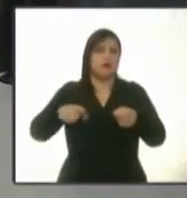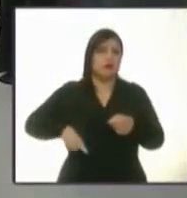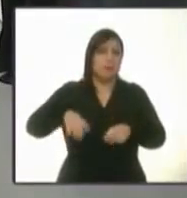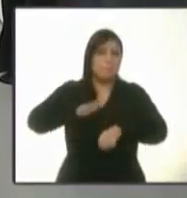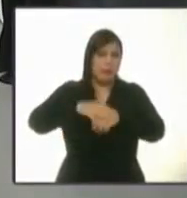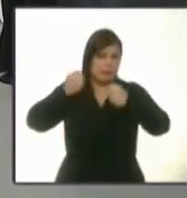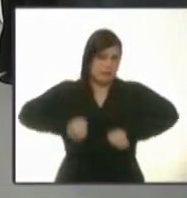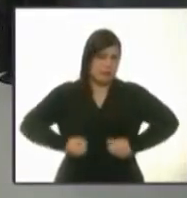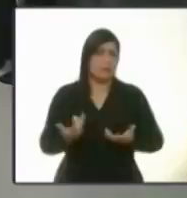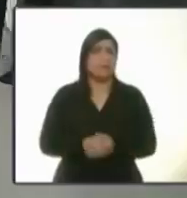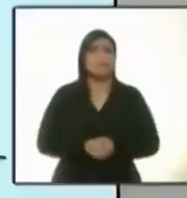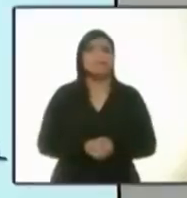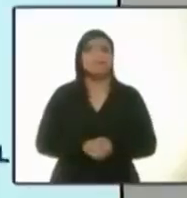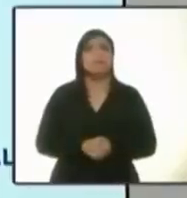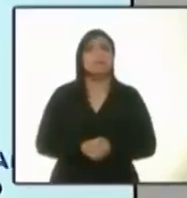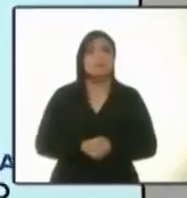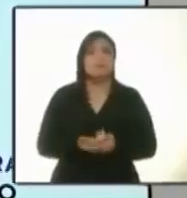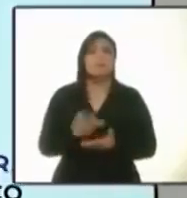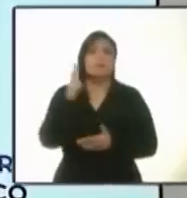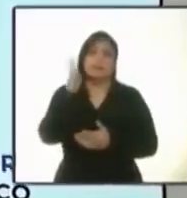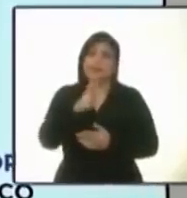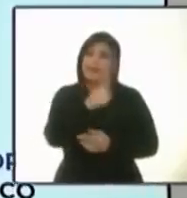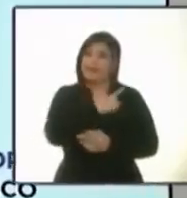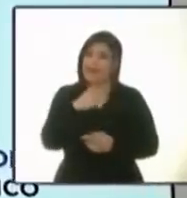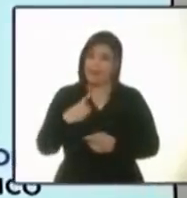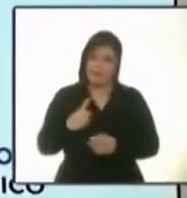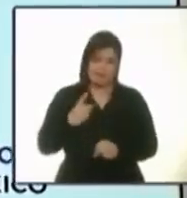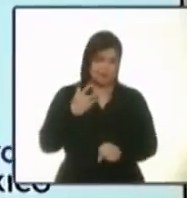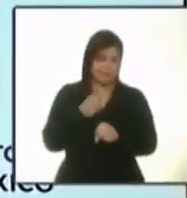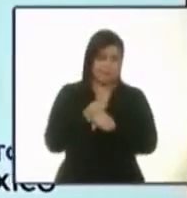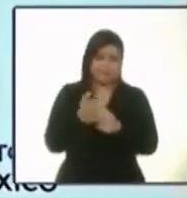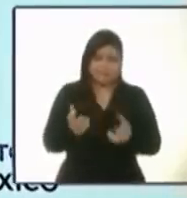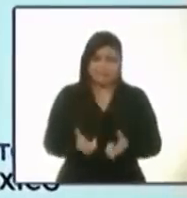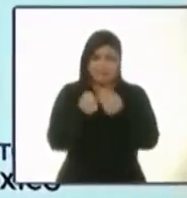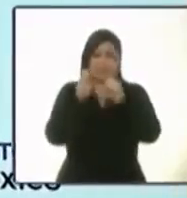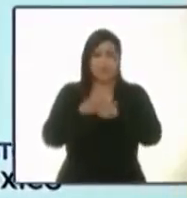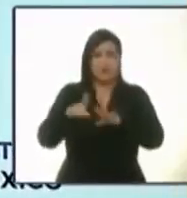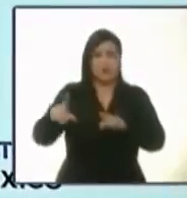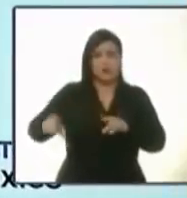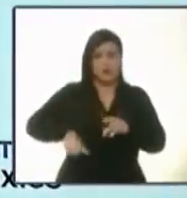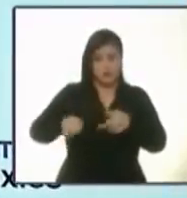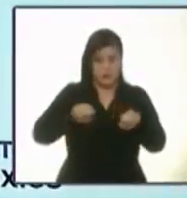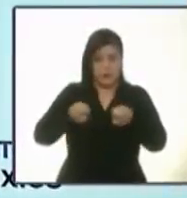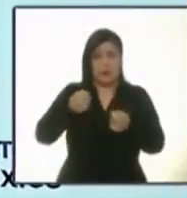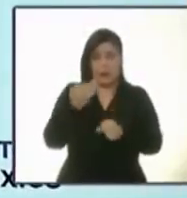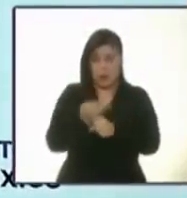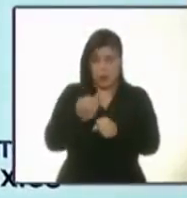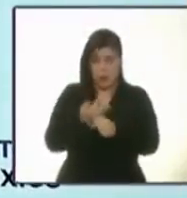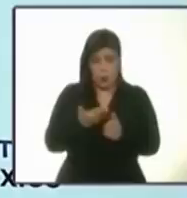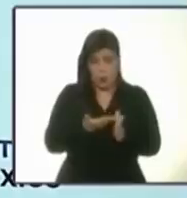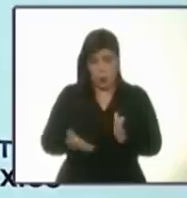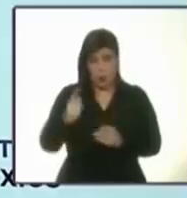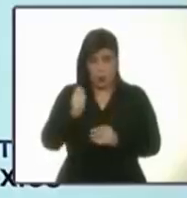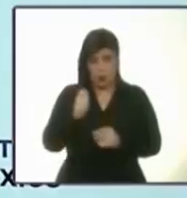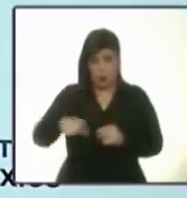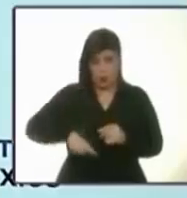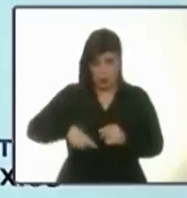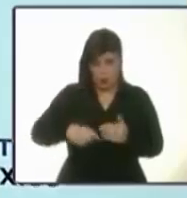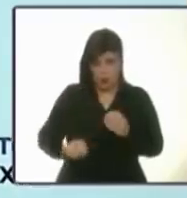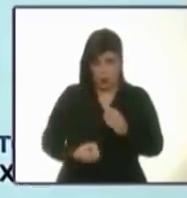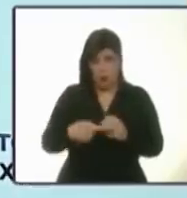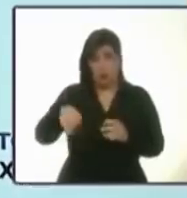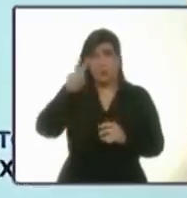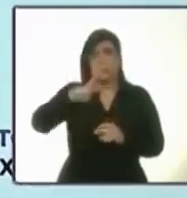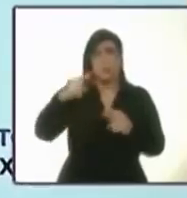es indispensable rescatar la gobernabilidad de la ciudad que se ha perdido en el actual gobierno. El actual gobierno